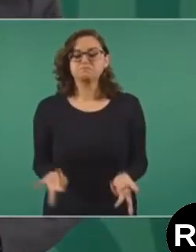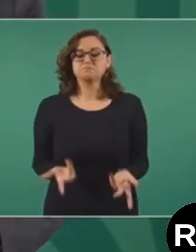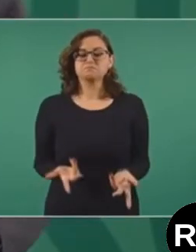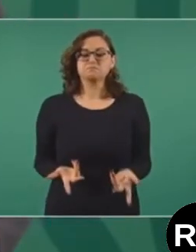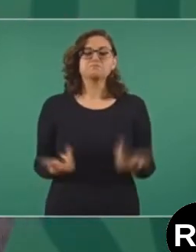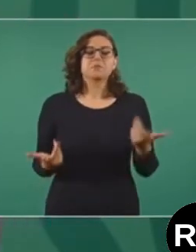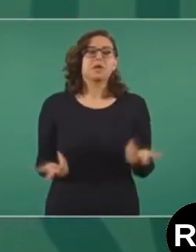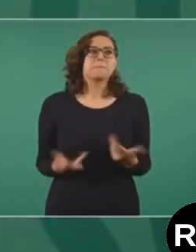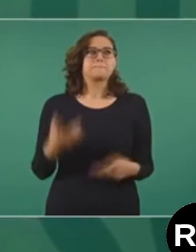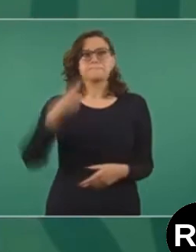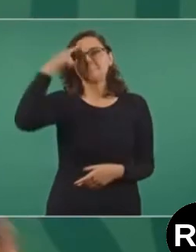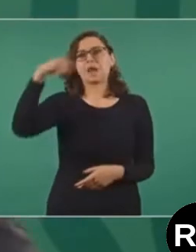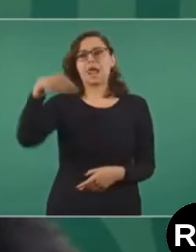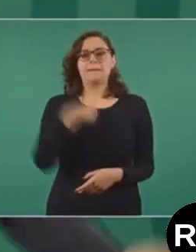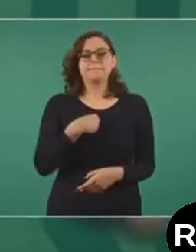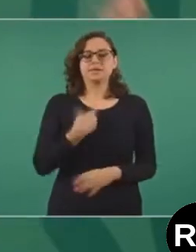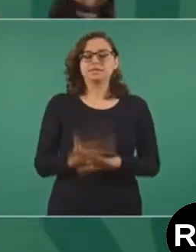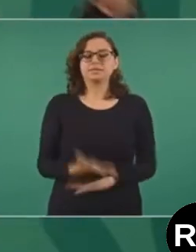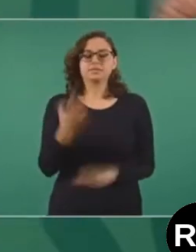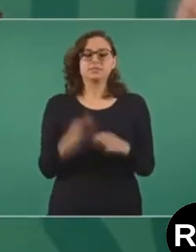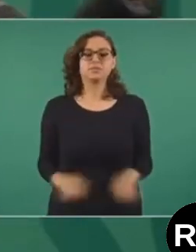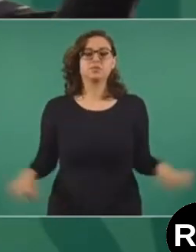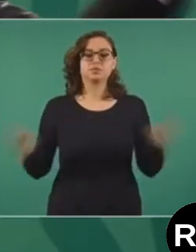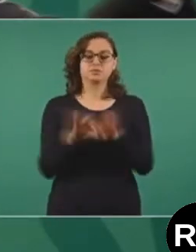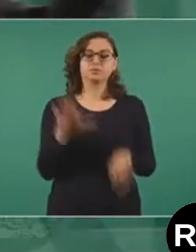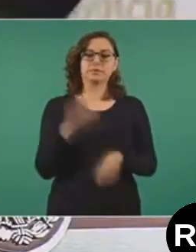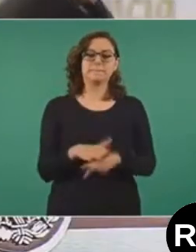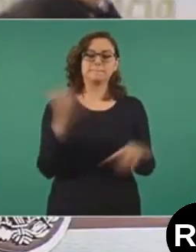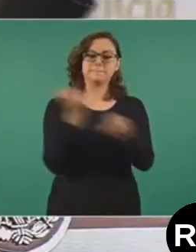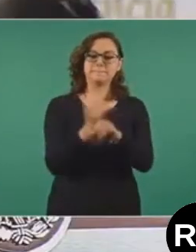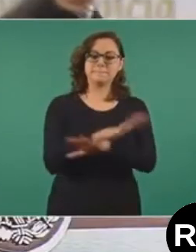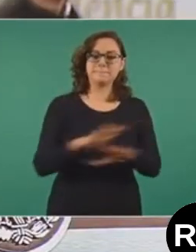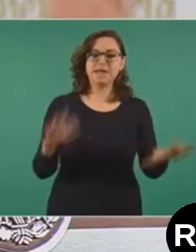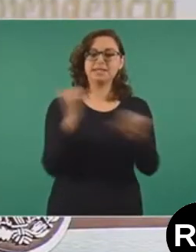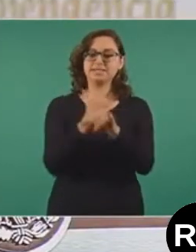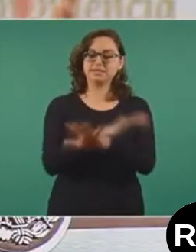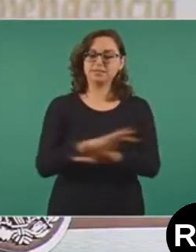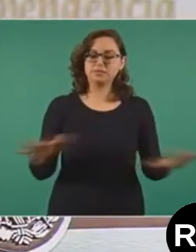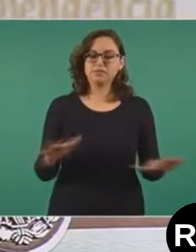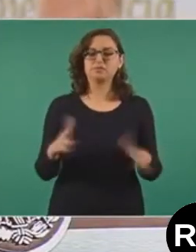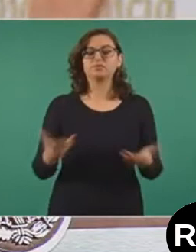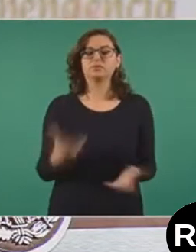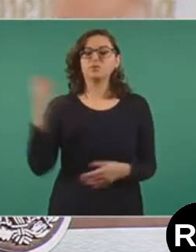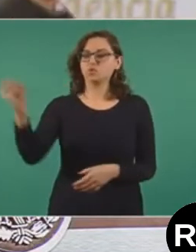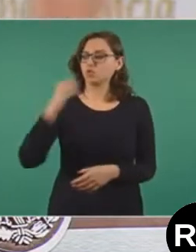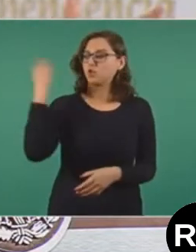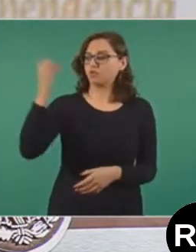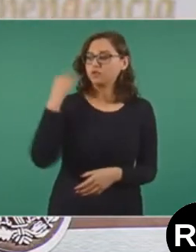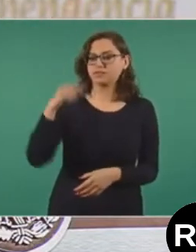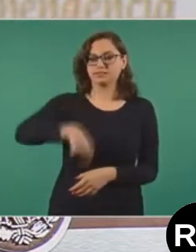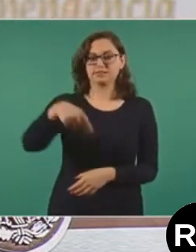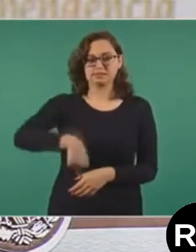mucho el informar, las conferencias son para eso,